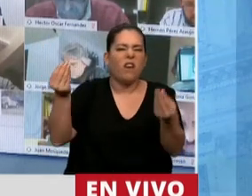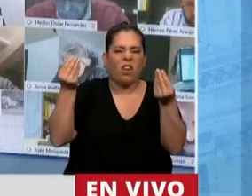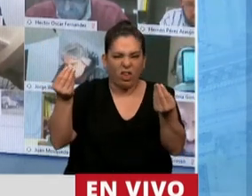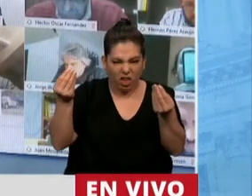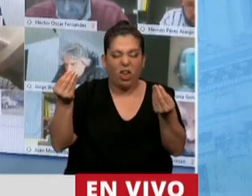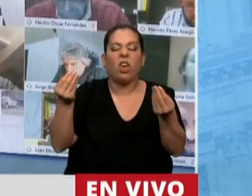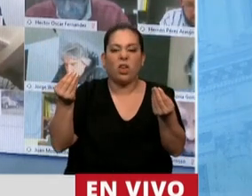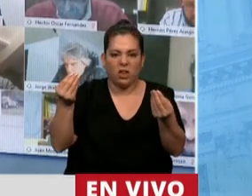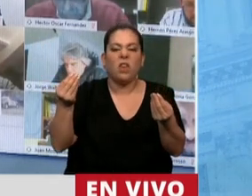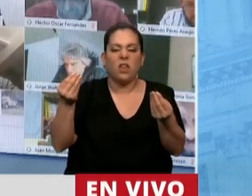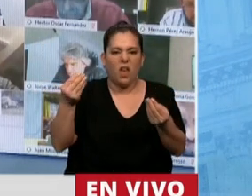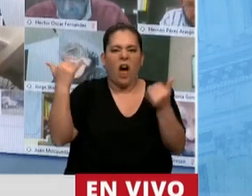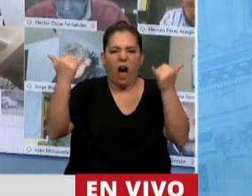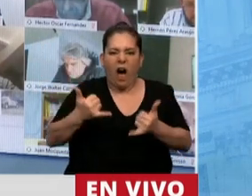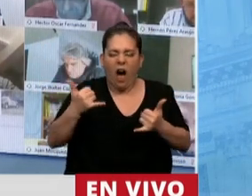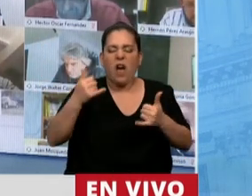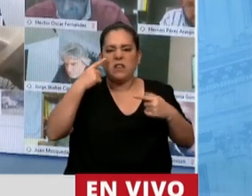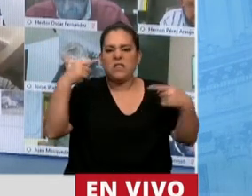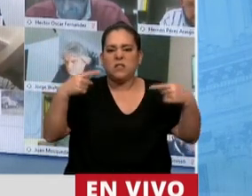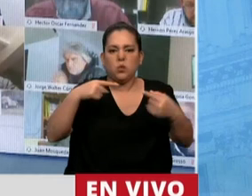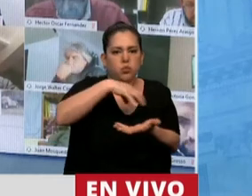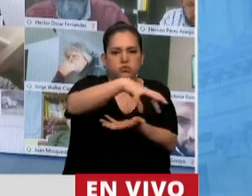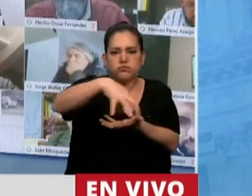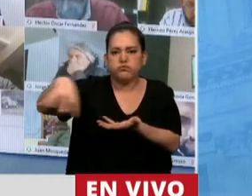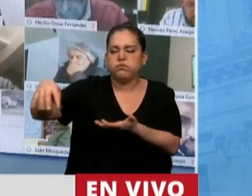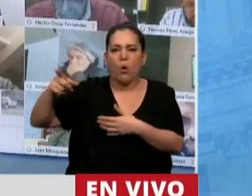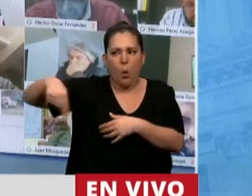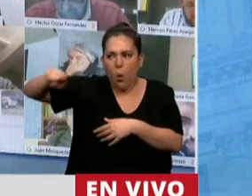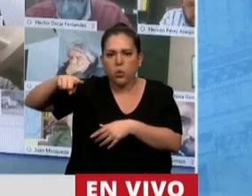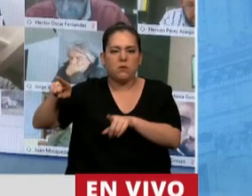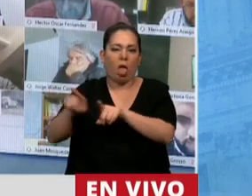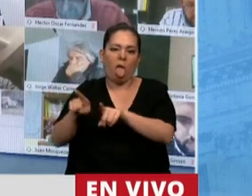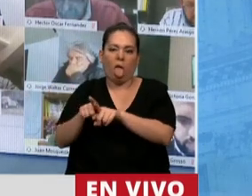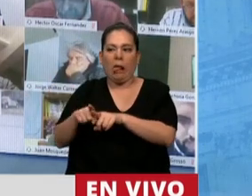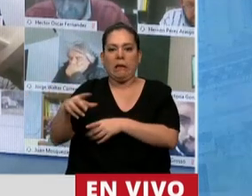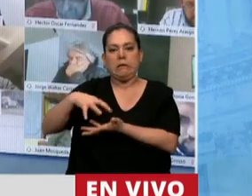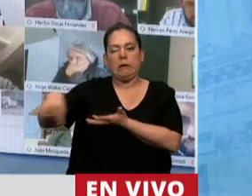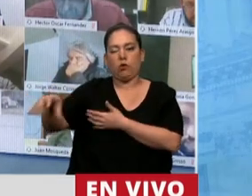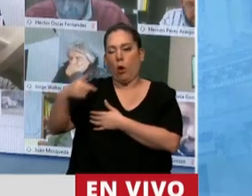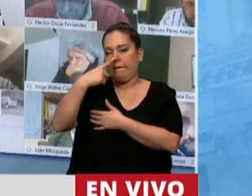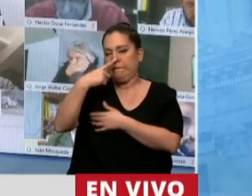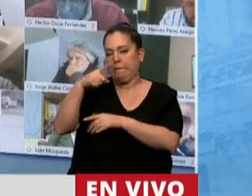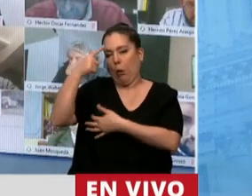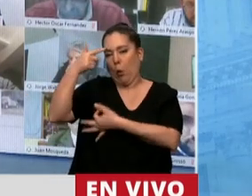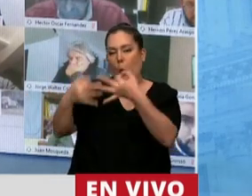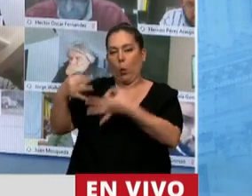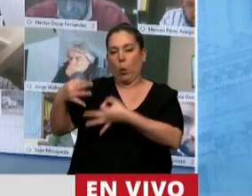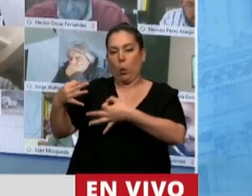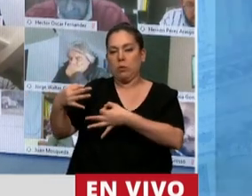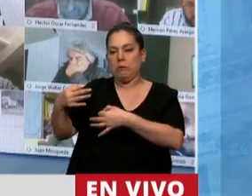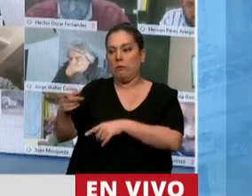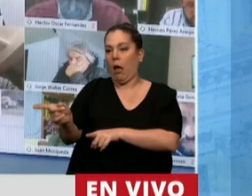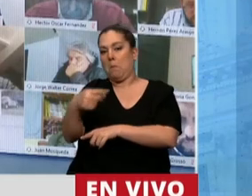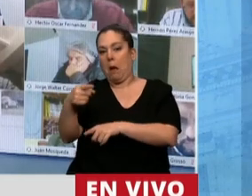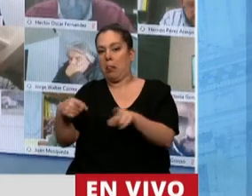instituciones tambaleaban cuando ustedes usaban un sector de la justicia para perseguir a los